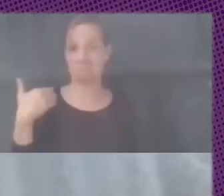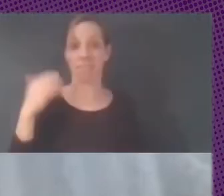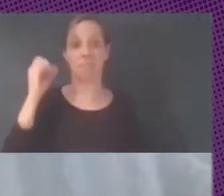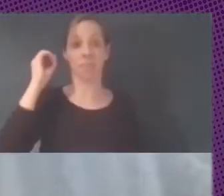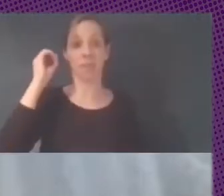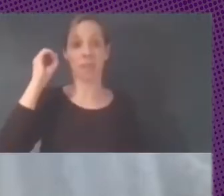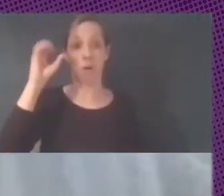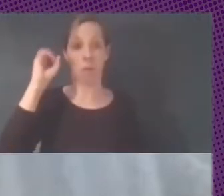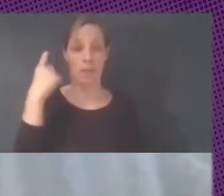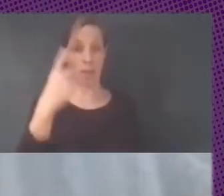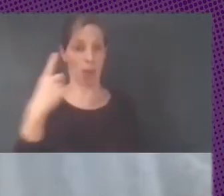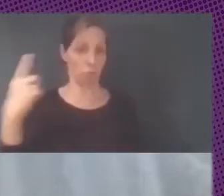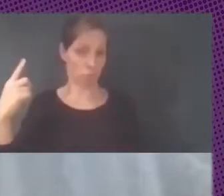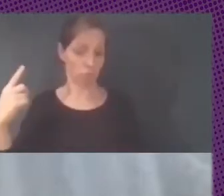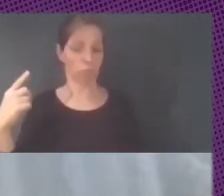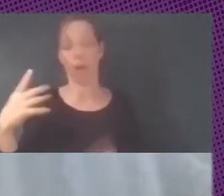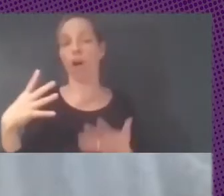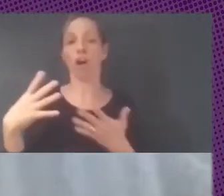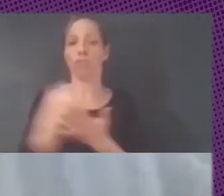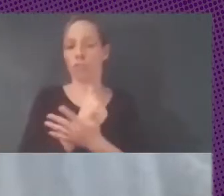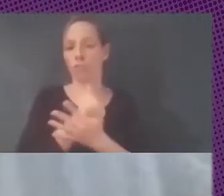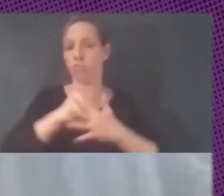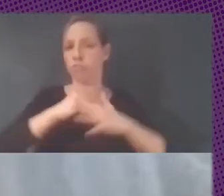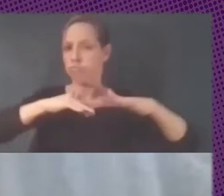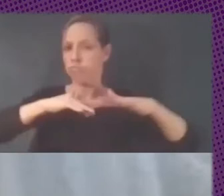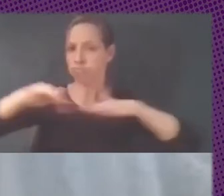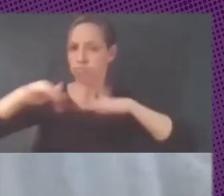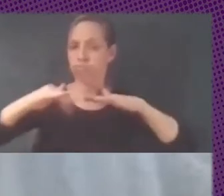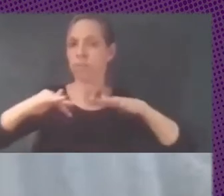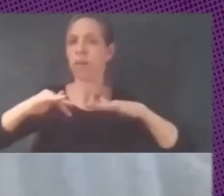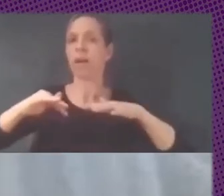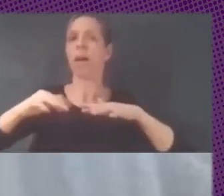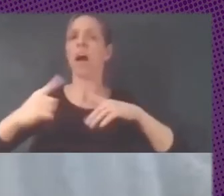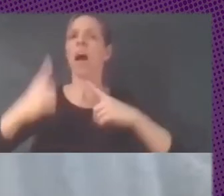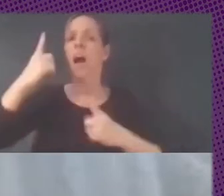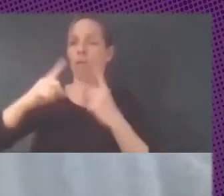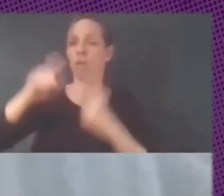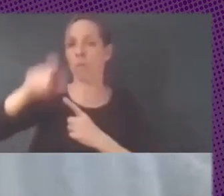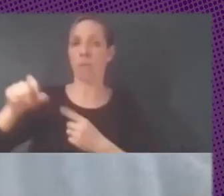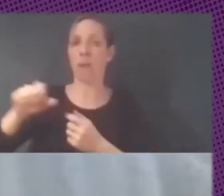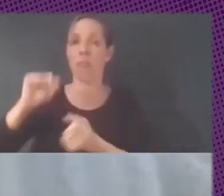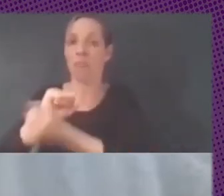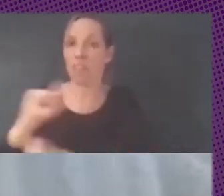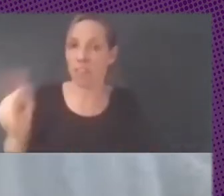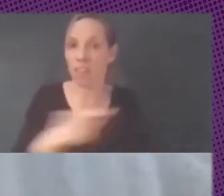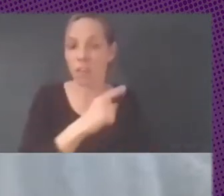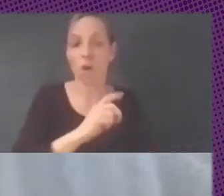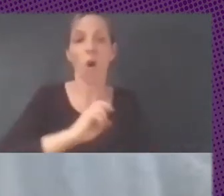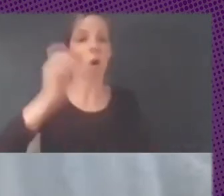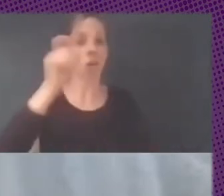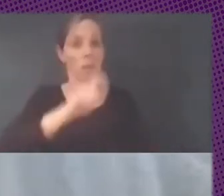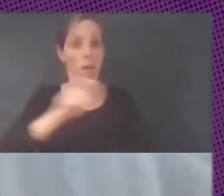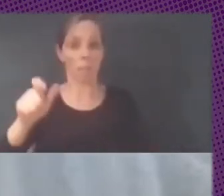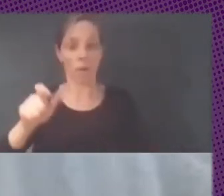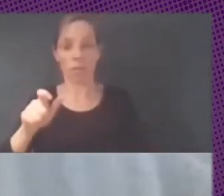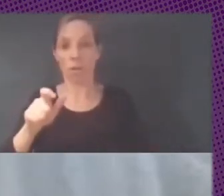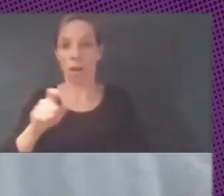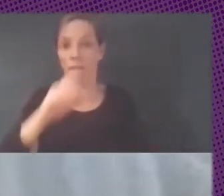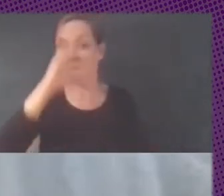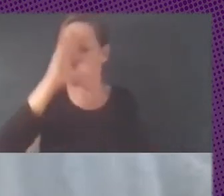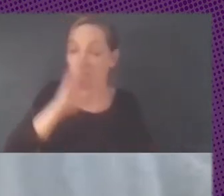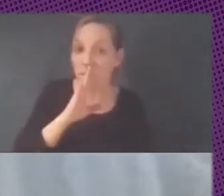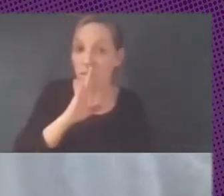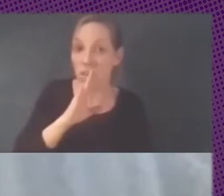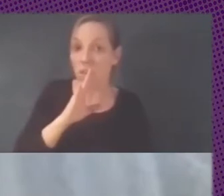activistas algunos están detenidos otros están escondidos sí donde han mostrado